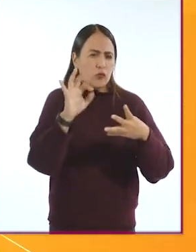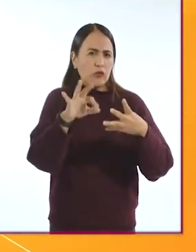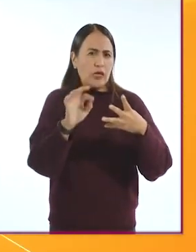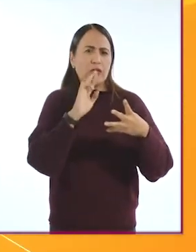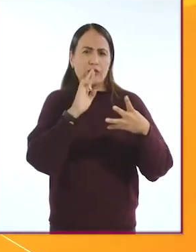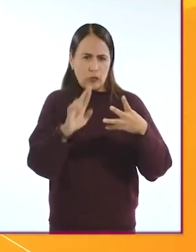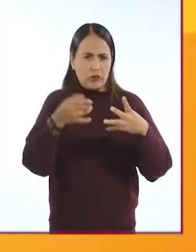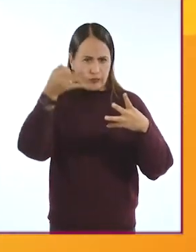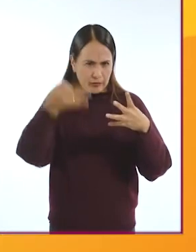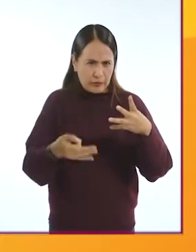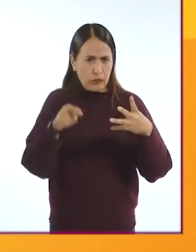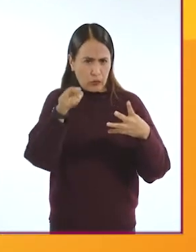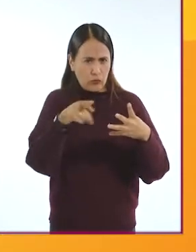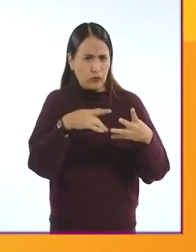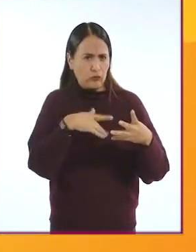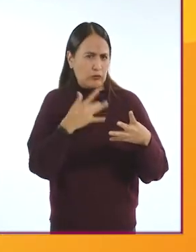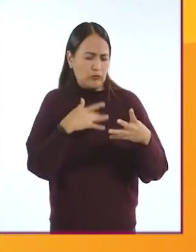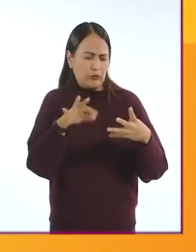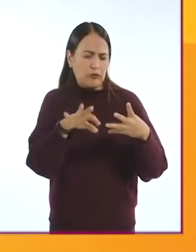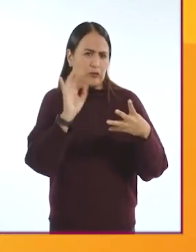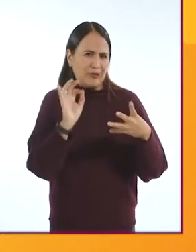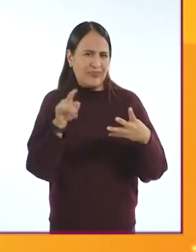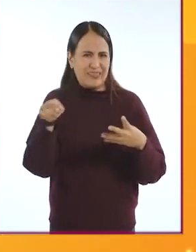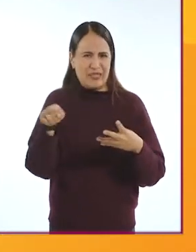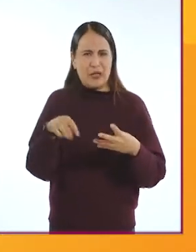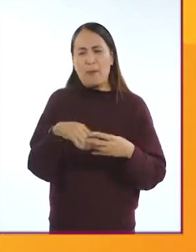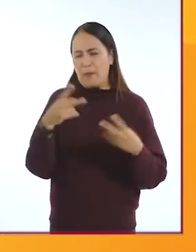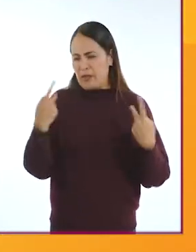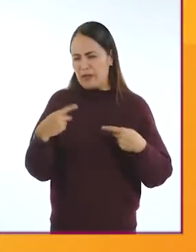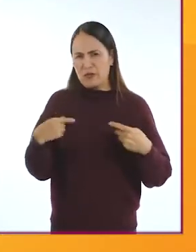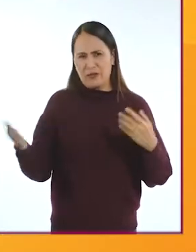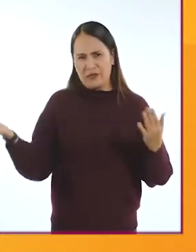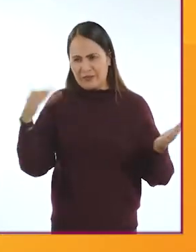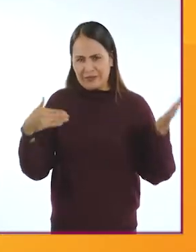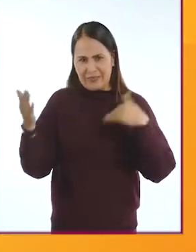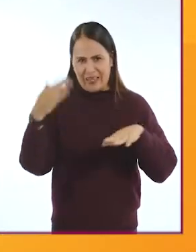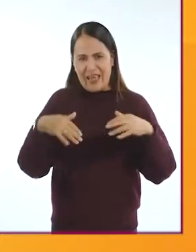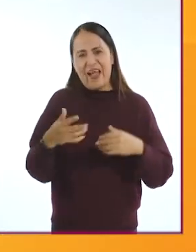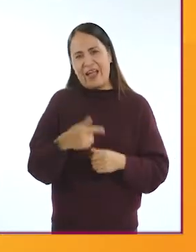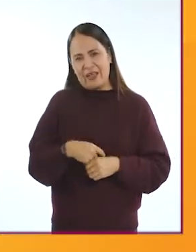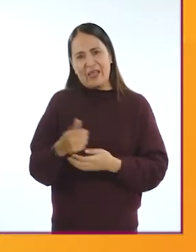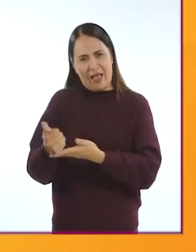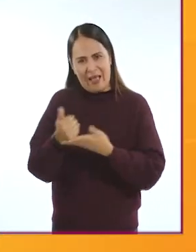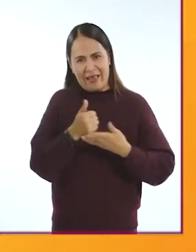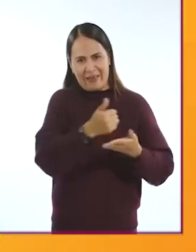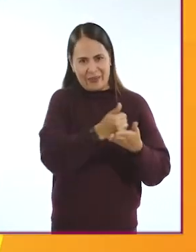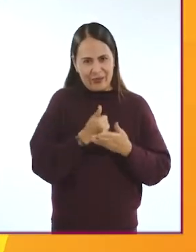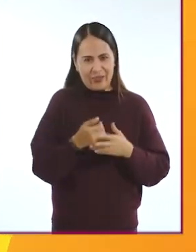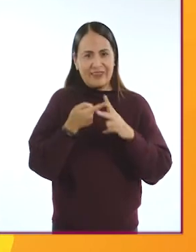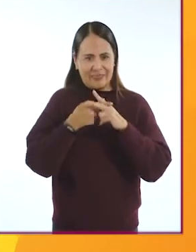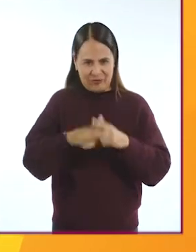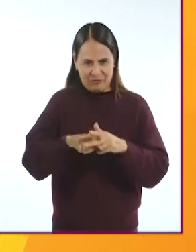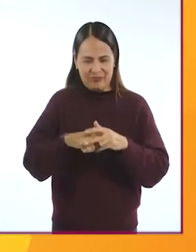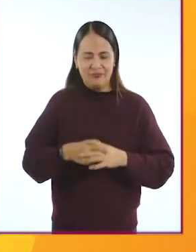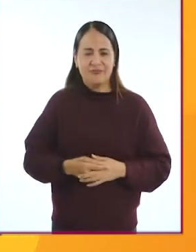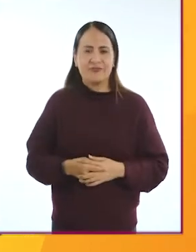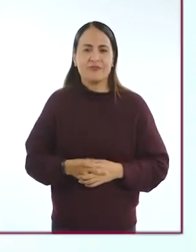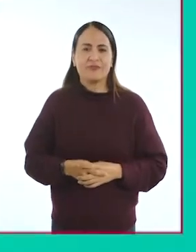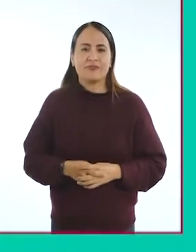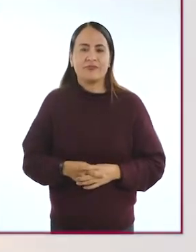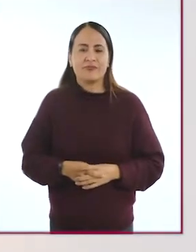seleccionar la respuesta correcta. Como dijo Shadani, recuerda incluir a más personas para que sea divertido y te ayuden. ¡Comencemos!